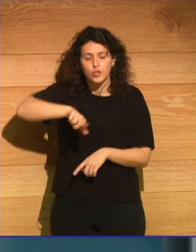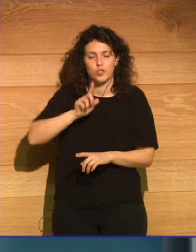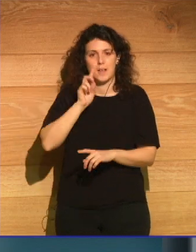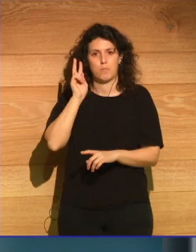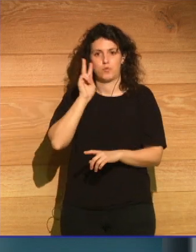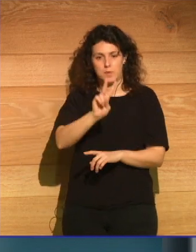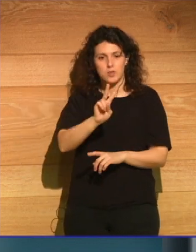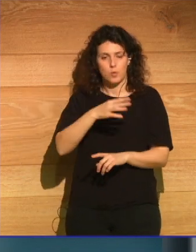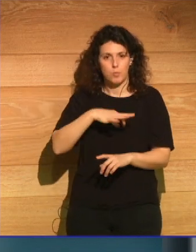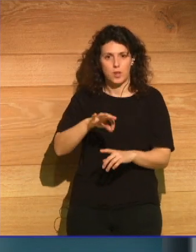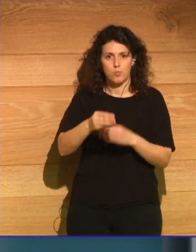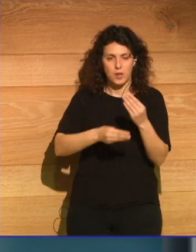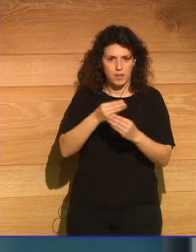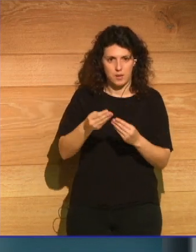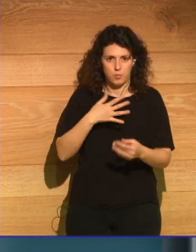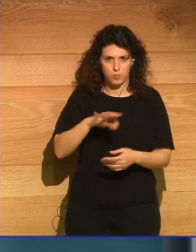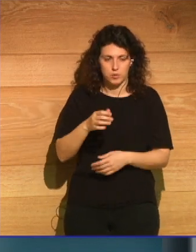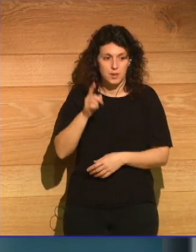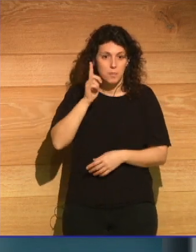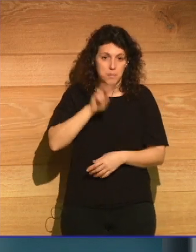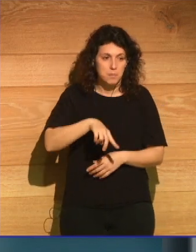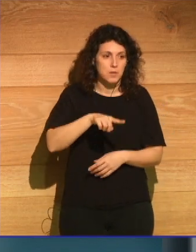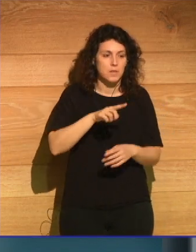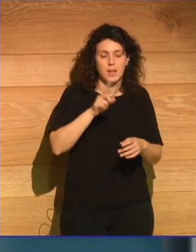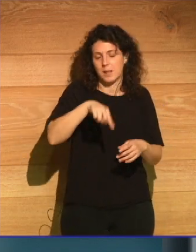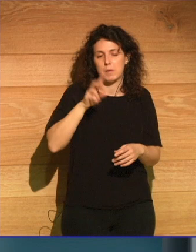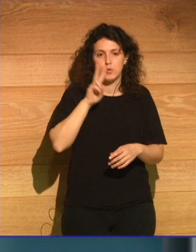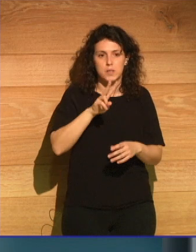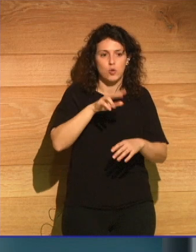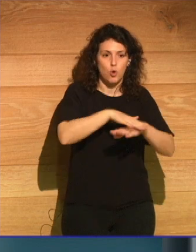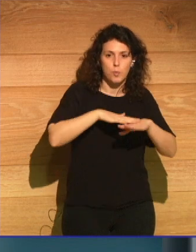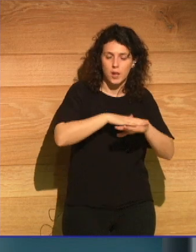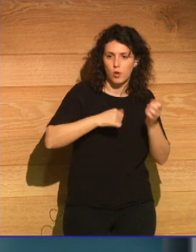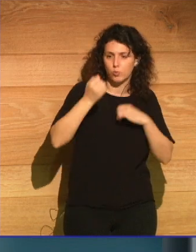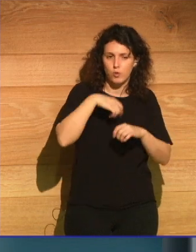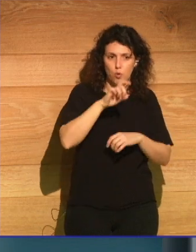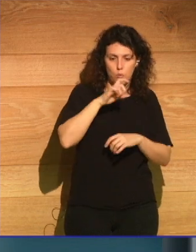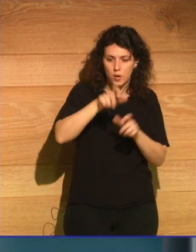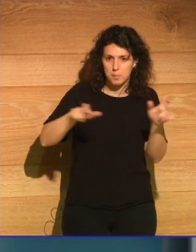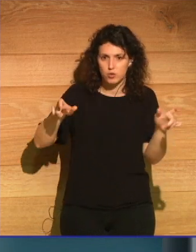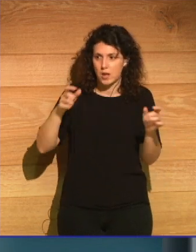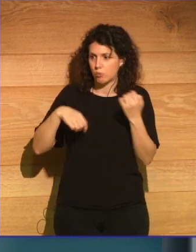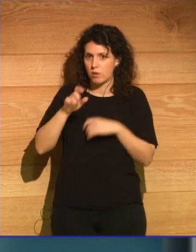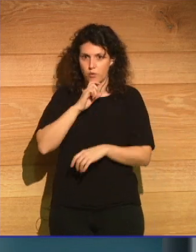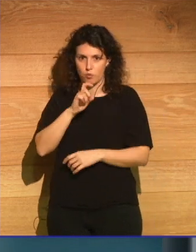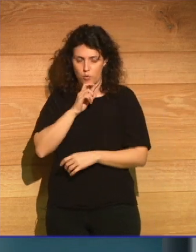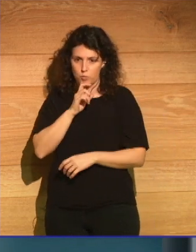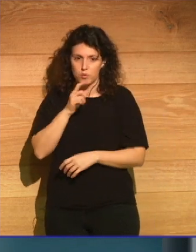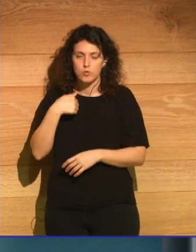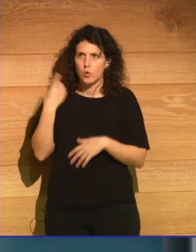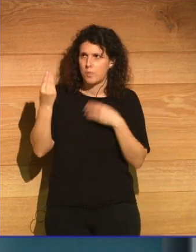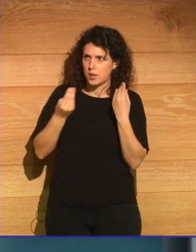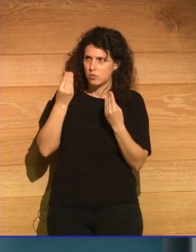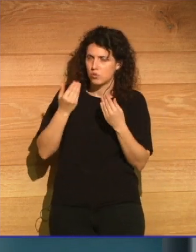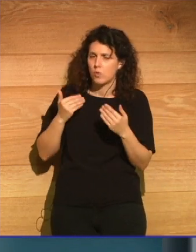qué podemos llegar a hacer. Hemos visto cómo los gobiernos han actuado, cómo los individuos han podido actuar. Y eso me hace pensar que, a lo mejor,